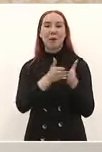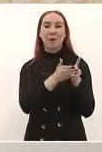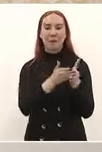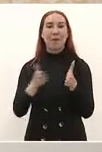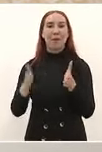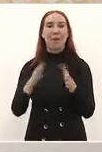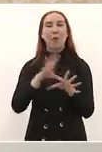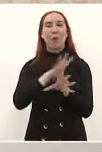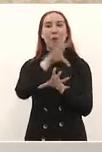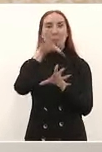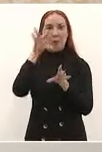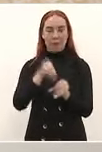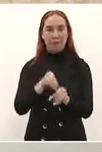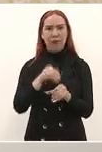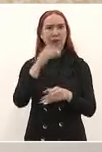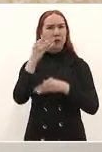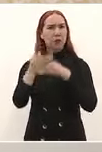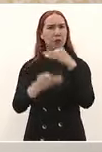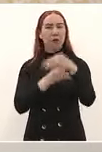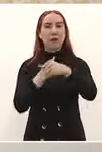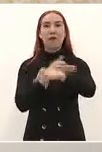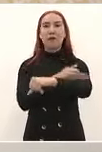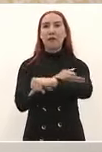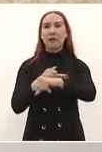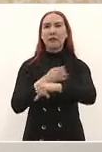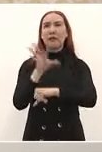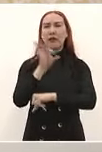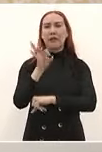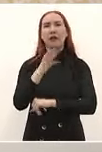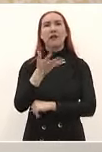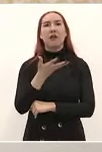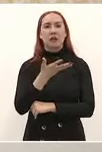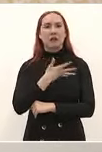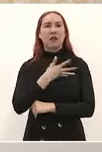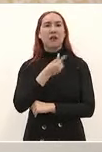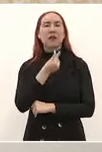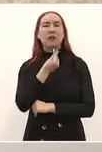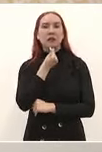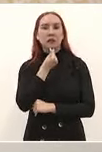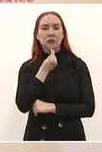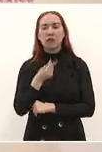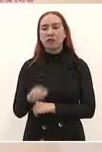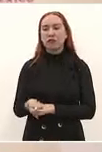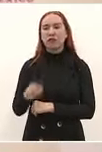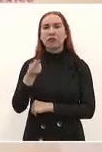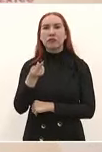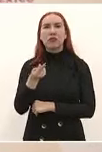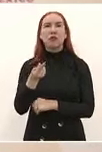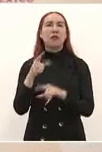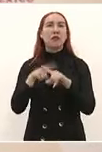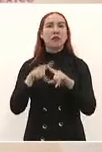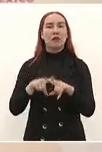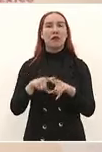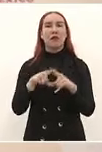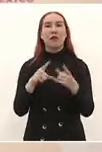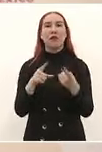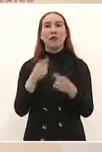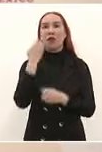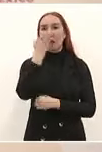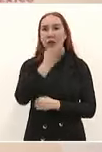todas las familias que tienen niños inscritos en educación básica en escuelas prioritarias